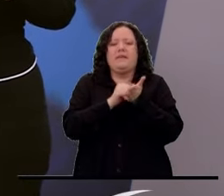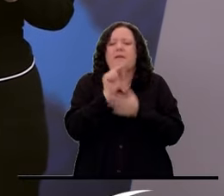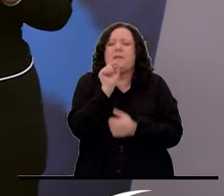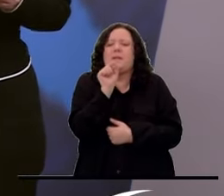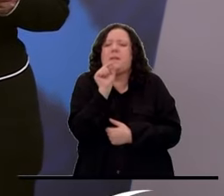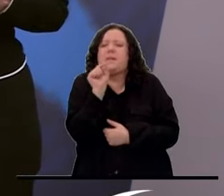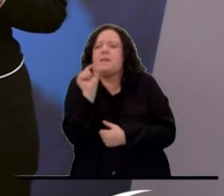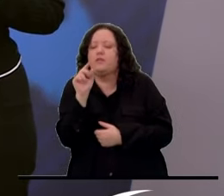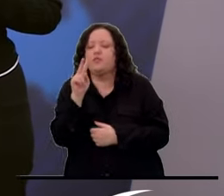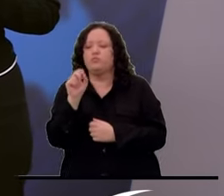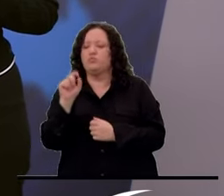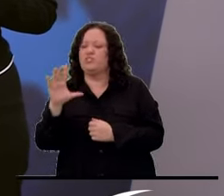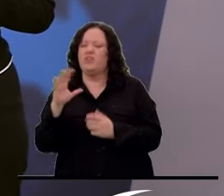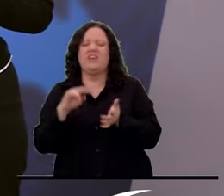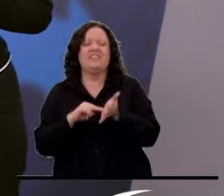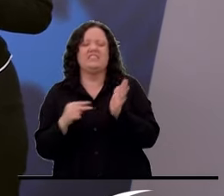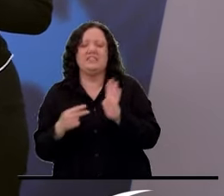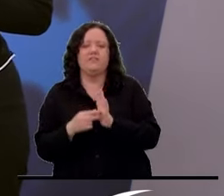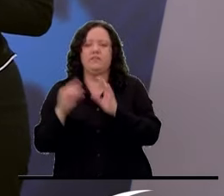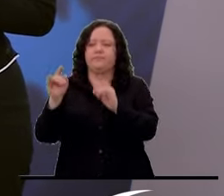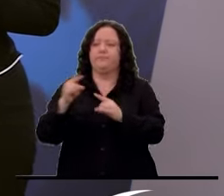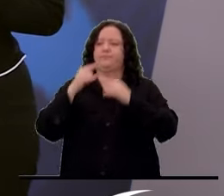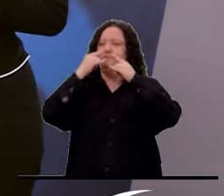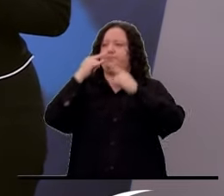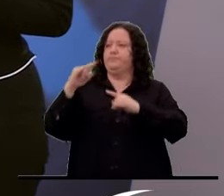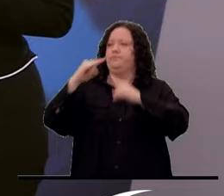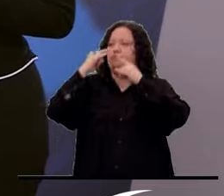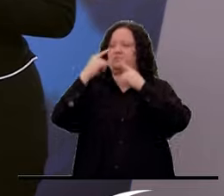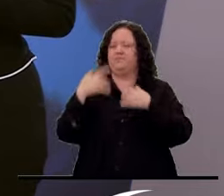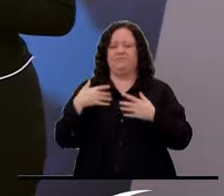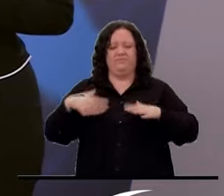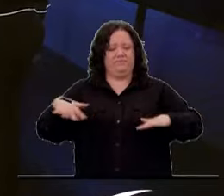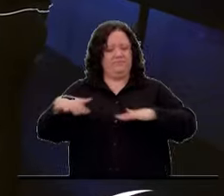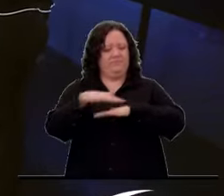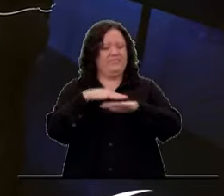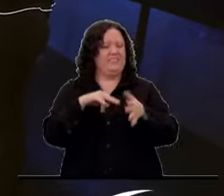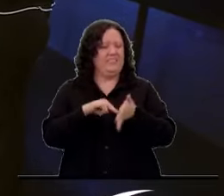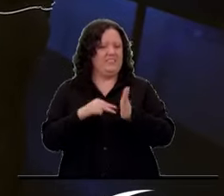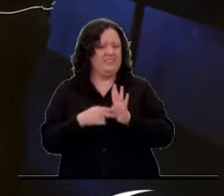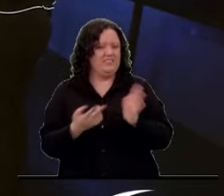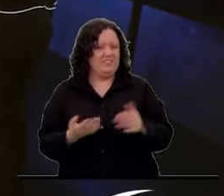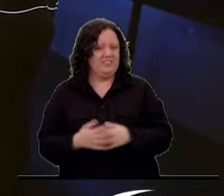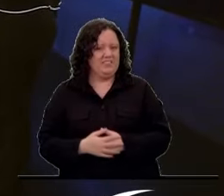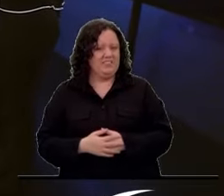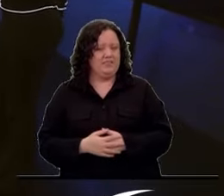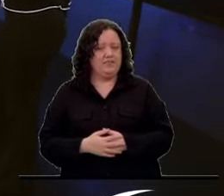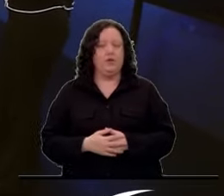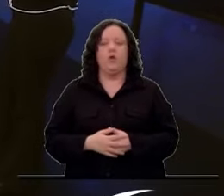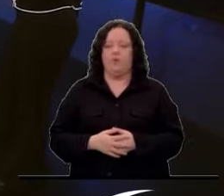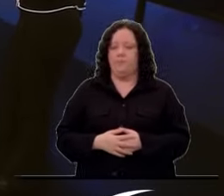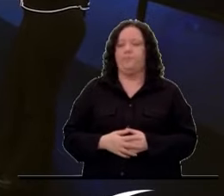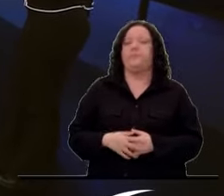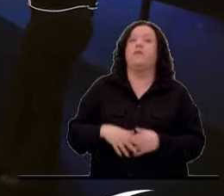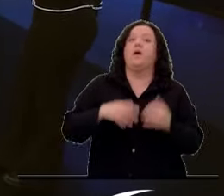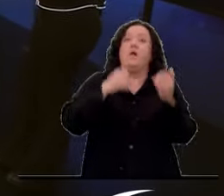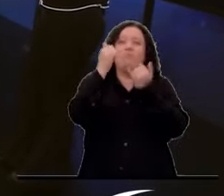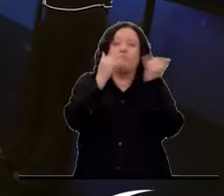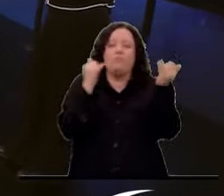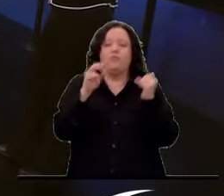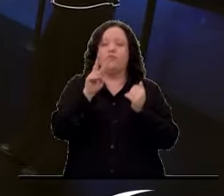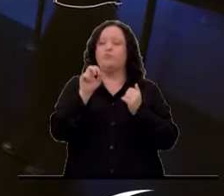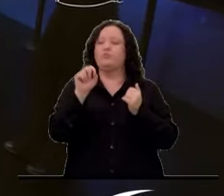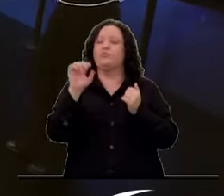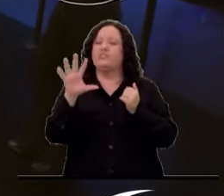entienden. ¿Qué significa estar respirando este tipo de componentes en la ciudad? El material particulado de 2